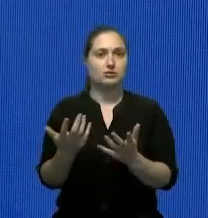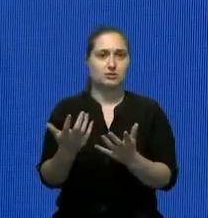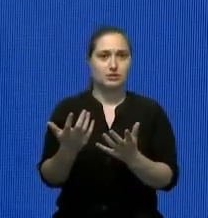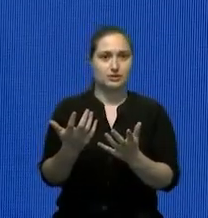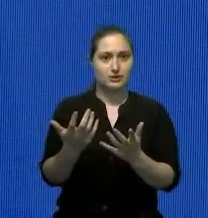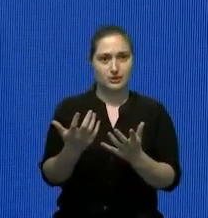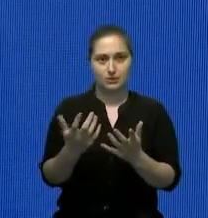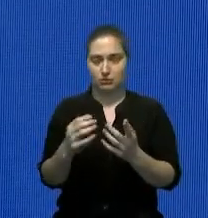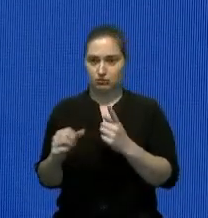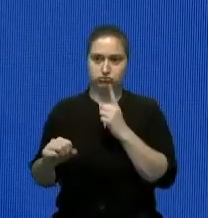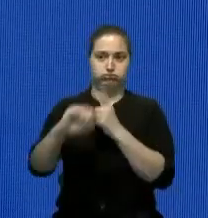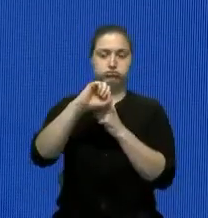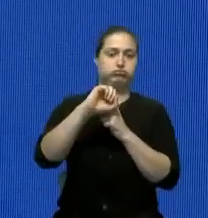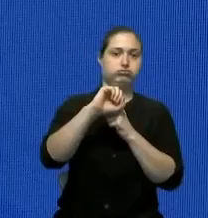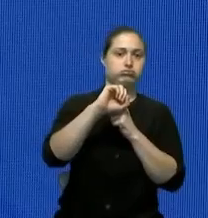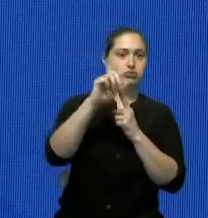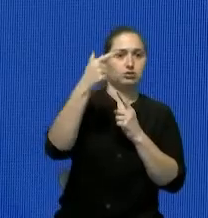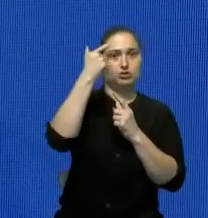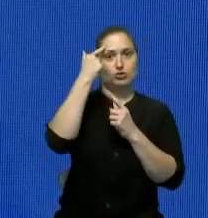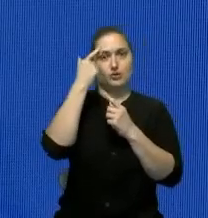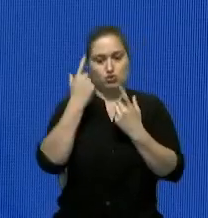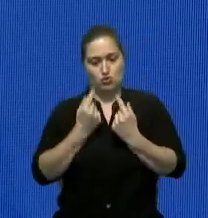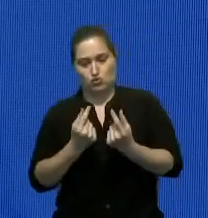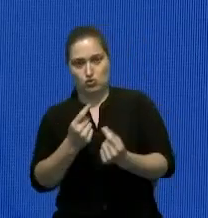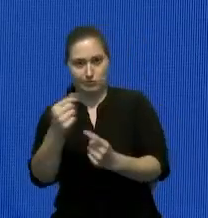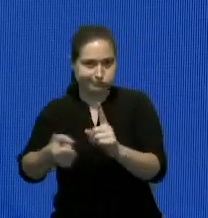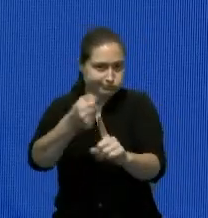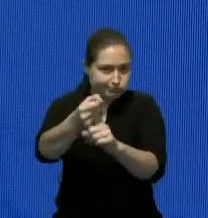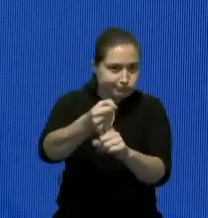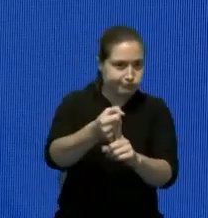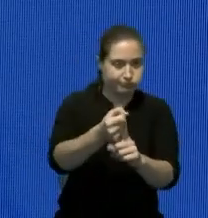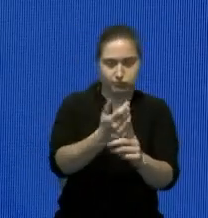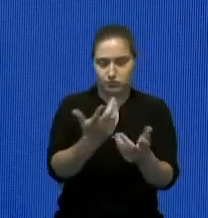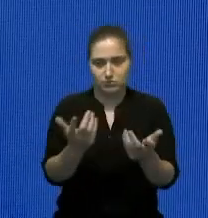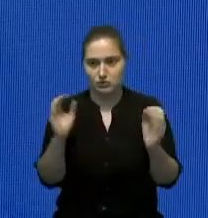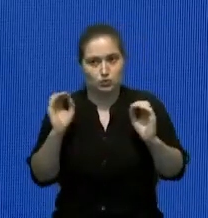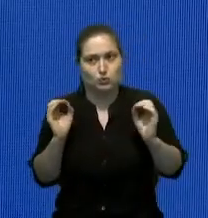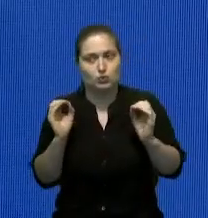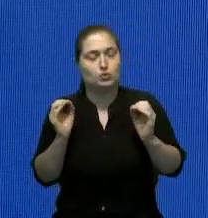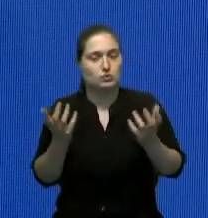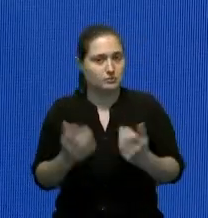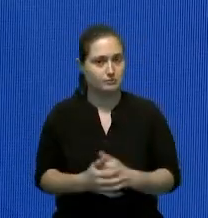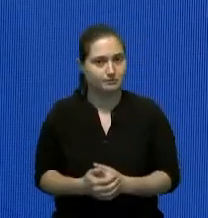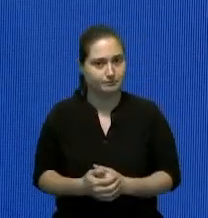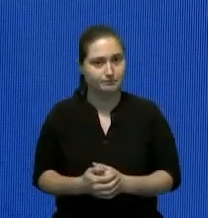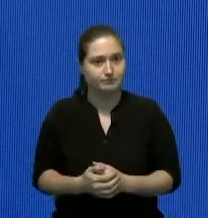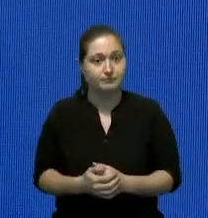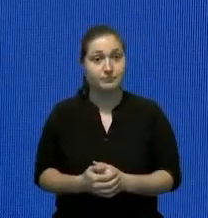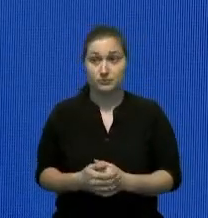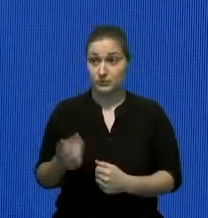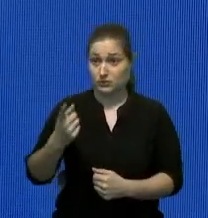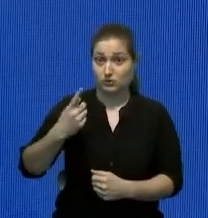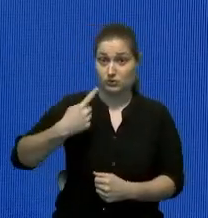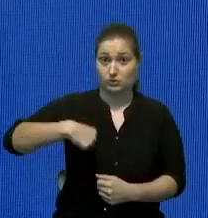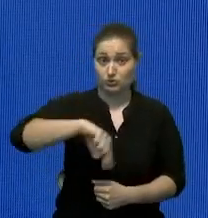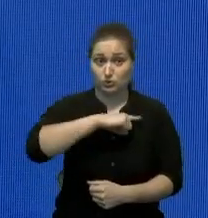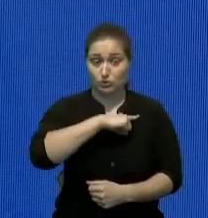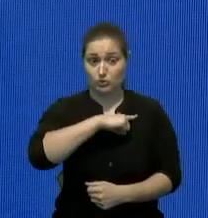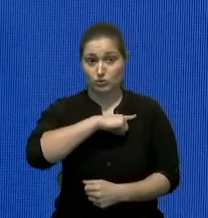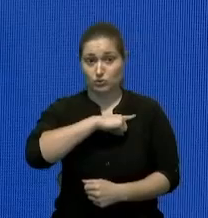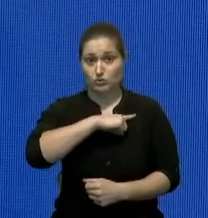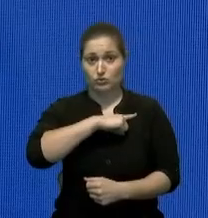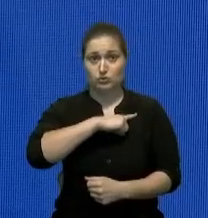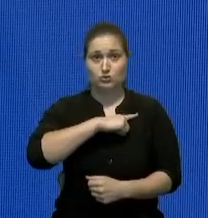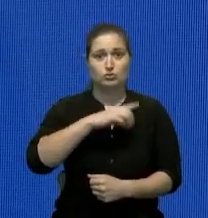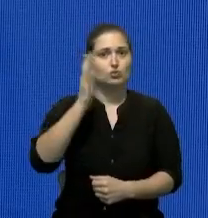desempeño del partido ni el desempeño tampoco del gobierno y nosotros nos vamos a convertir en un árbitro y en un